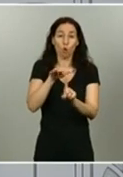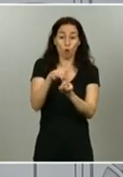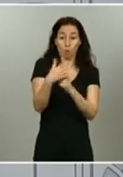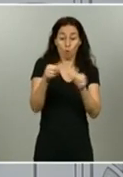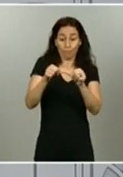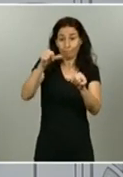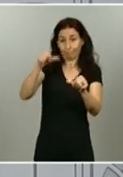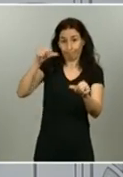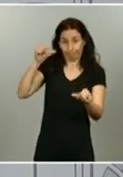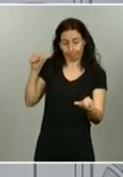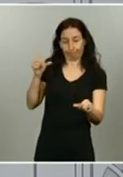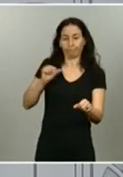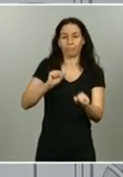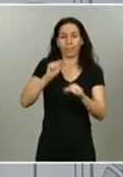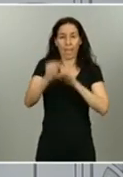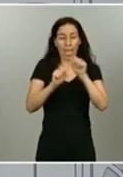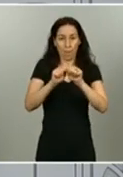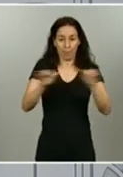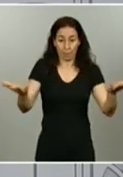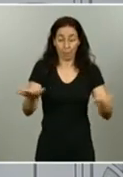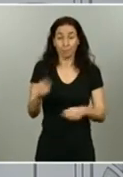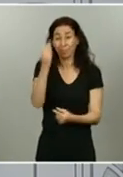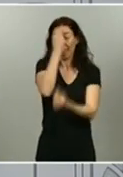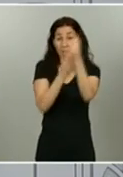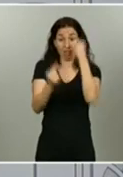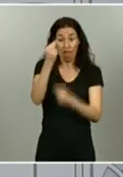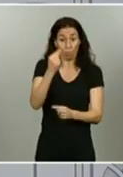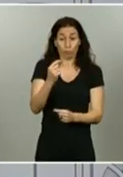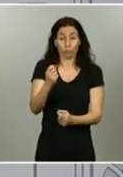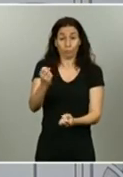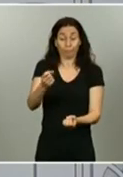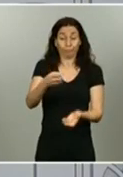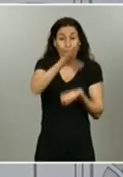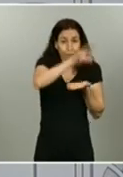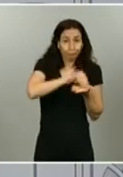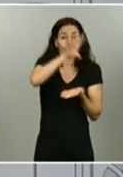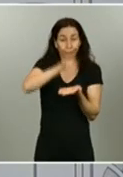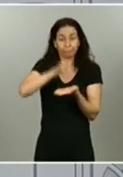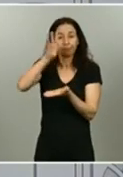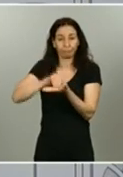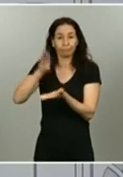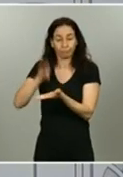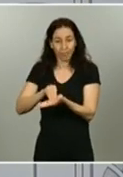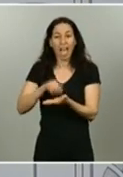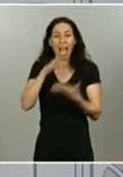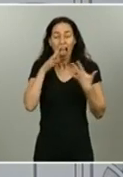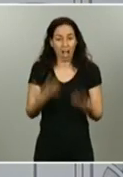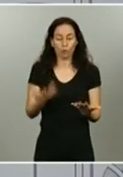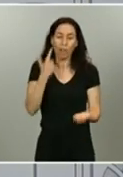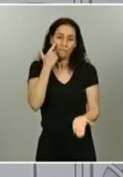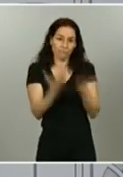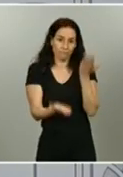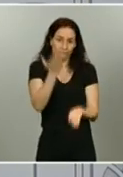epidemia. Los datos de las diferentes fuentes van llegando, estos datos se tienen que ir conjuntando, valorando e